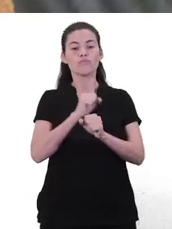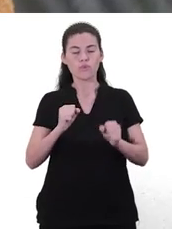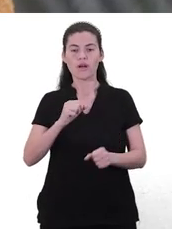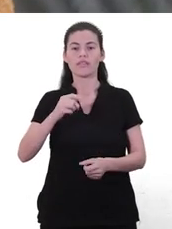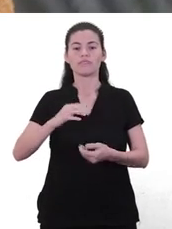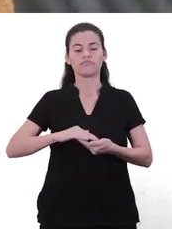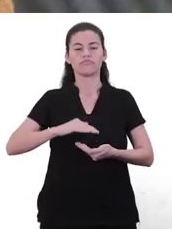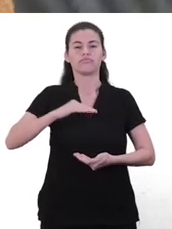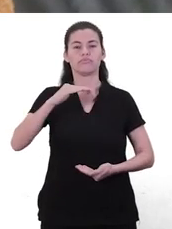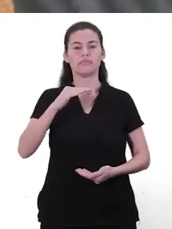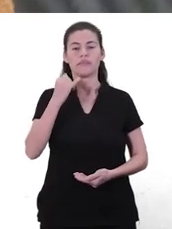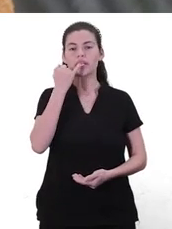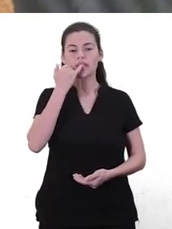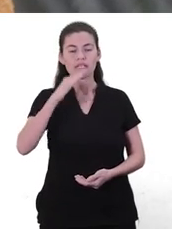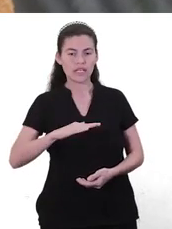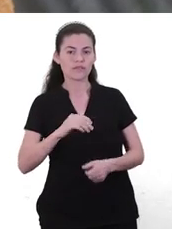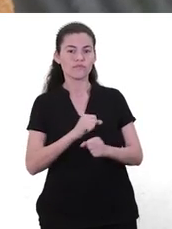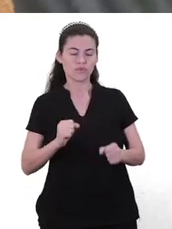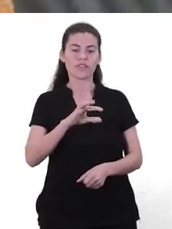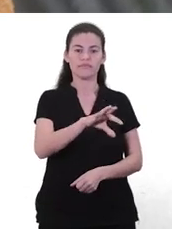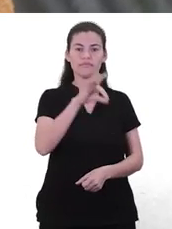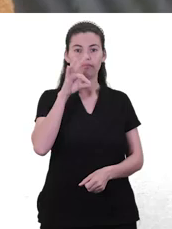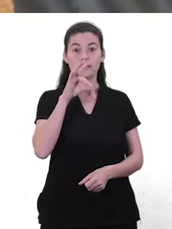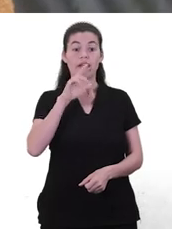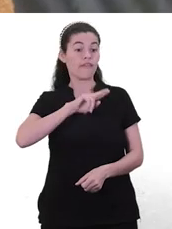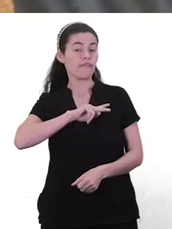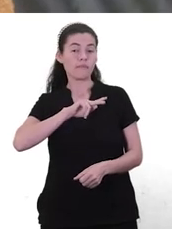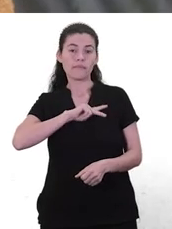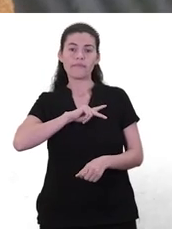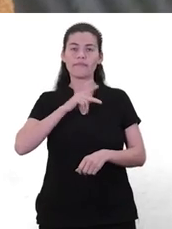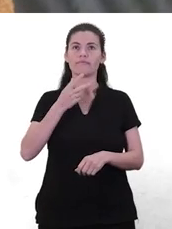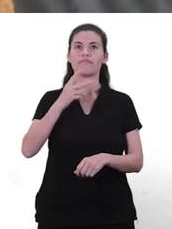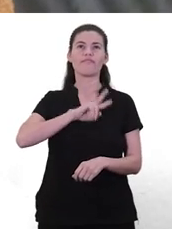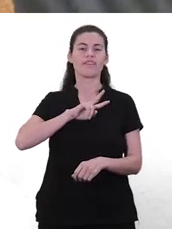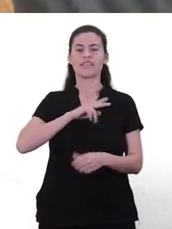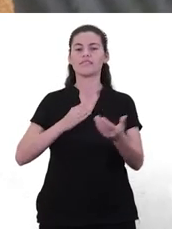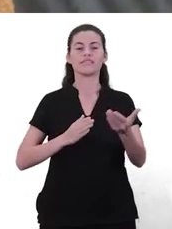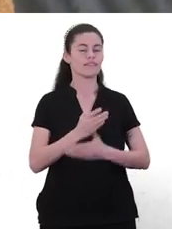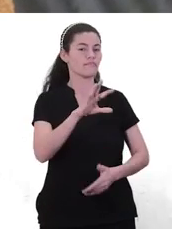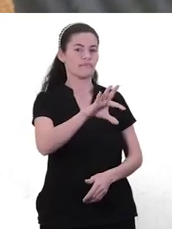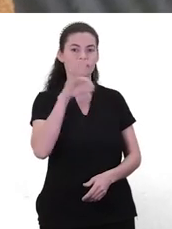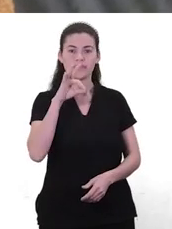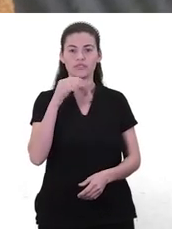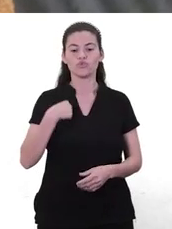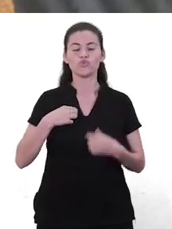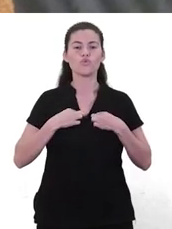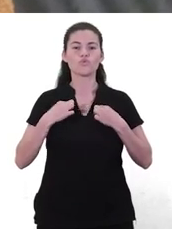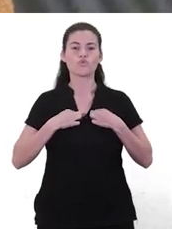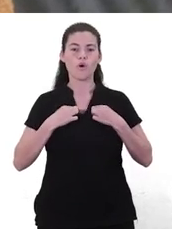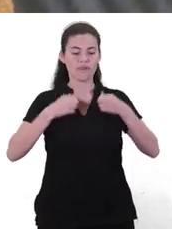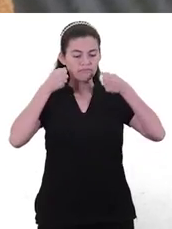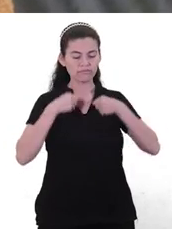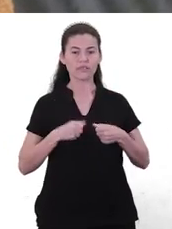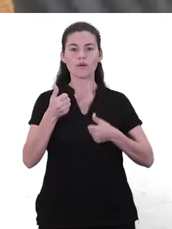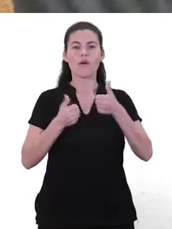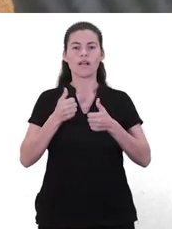podemos generar en nuestros hijos de tomar decisiones. Y en la vida todo el tiempo tomo unas decisiones chiquititas, desde qué me voy a poner, qué voy a